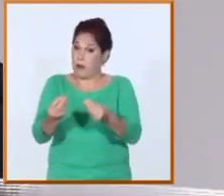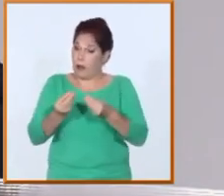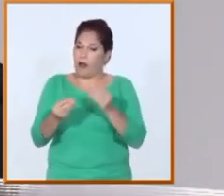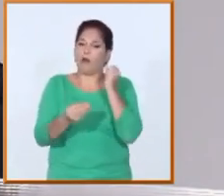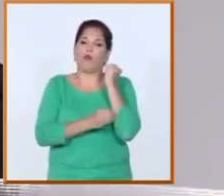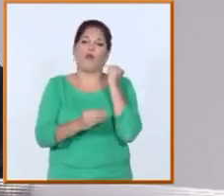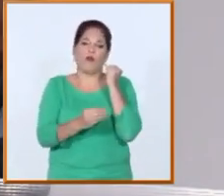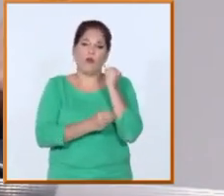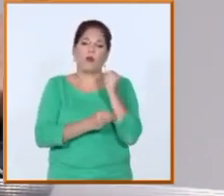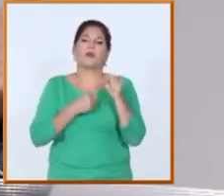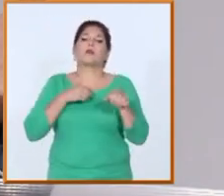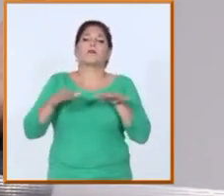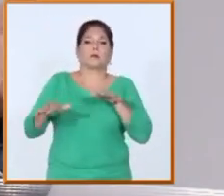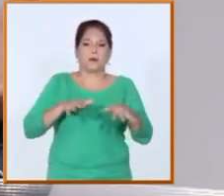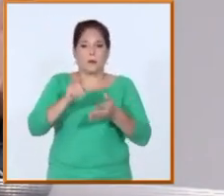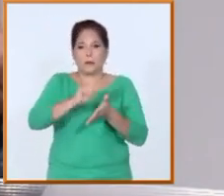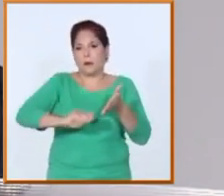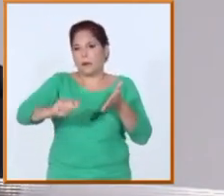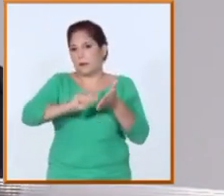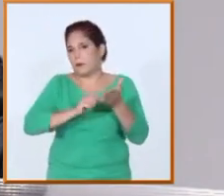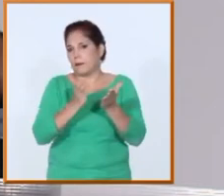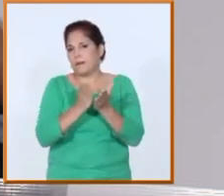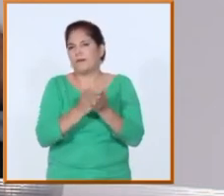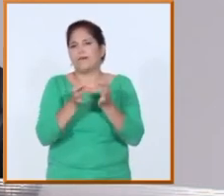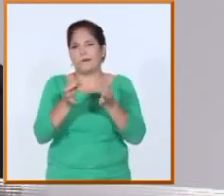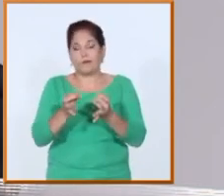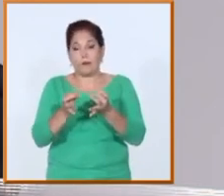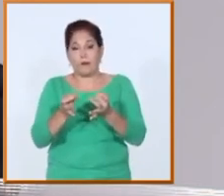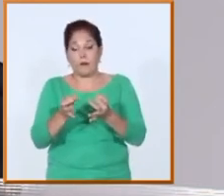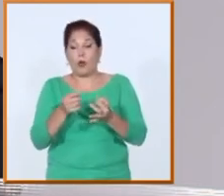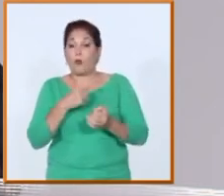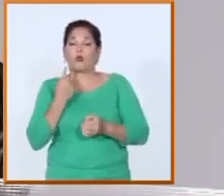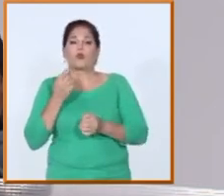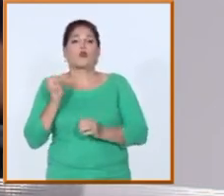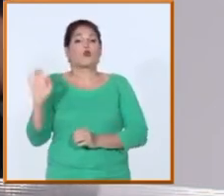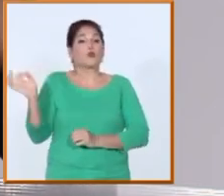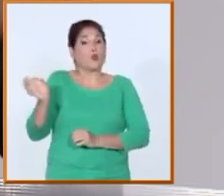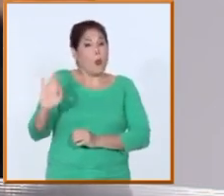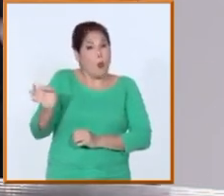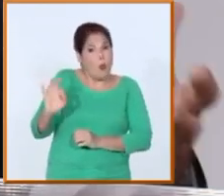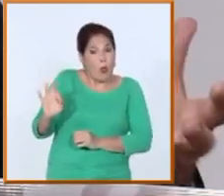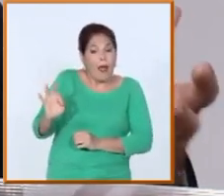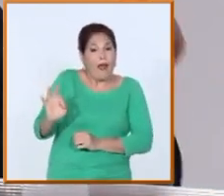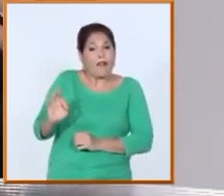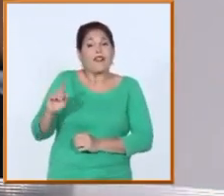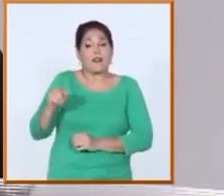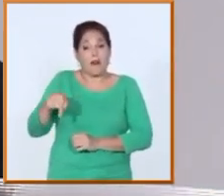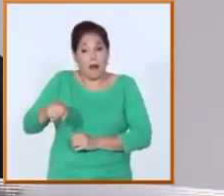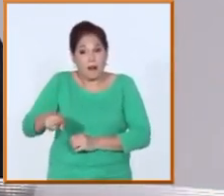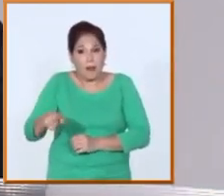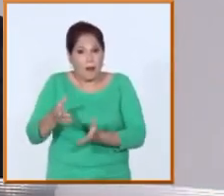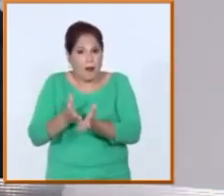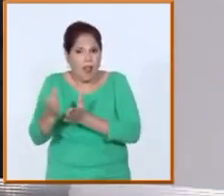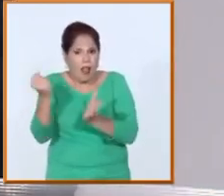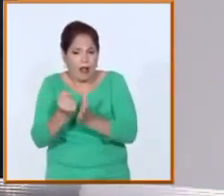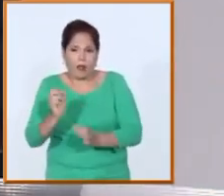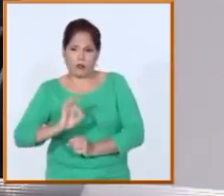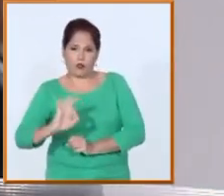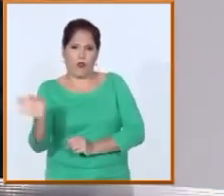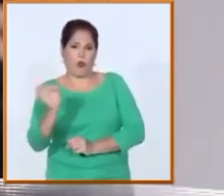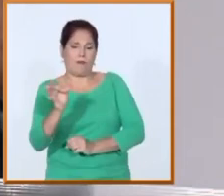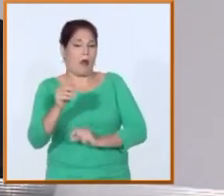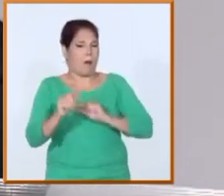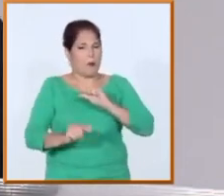Ahora bien, los planes de estudios E, nosotros todavía un poco que estamos en la validación de su, de